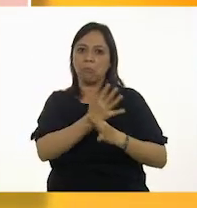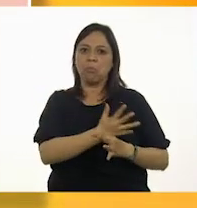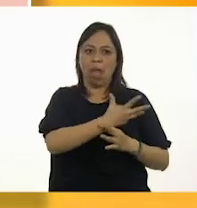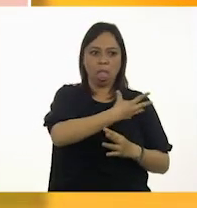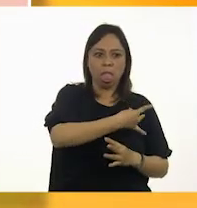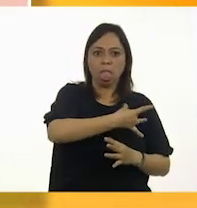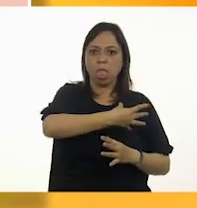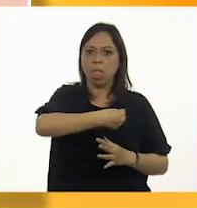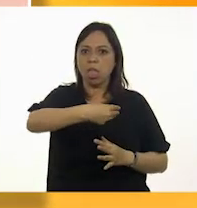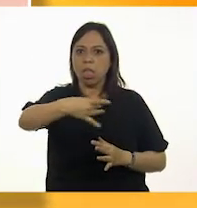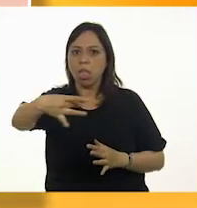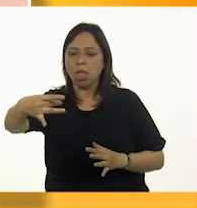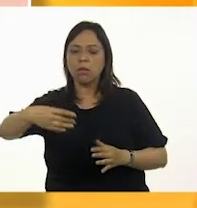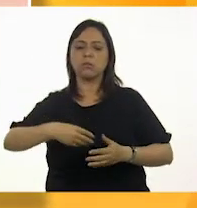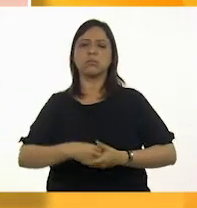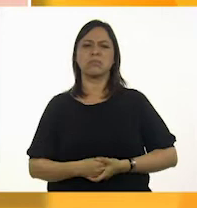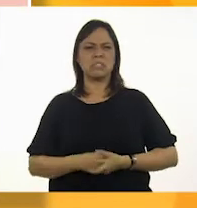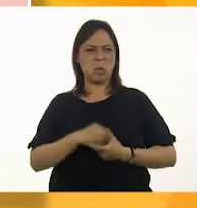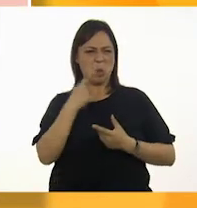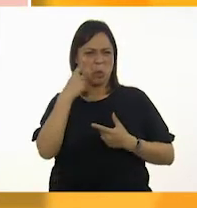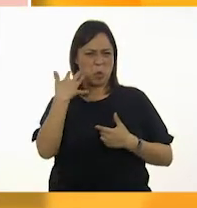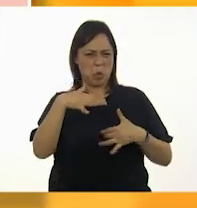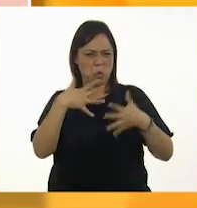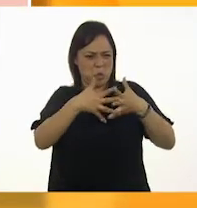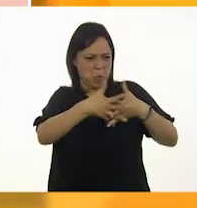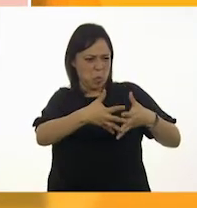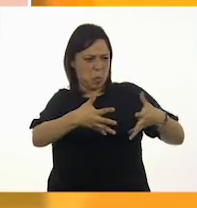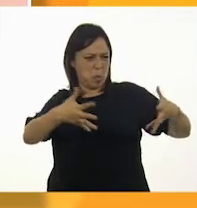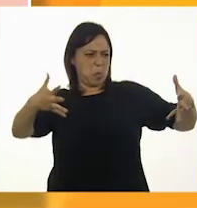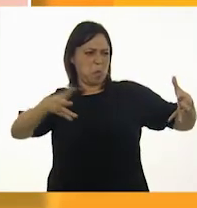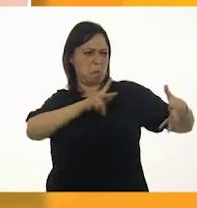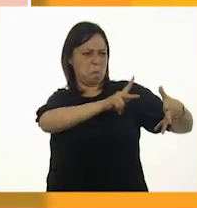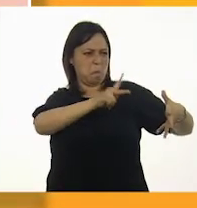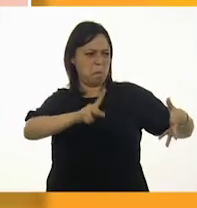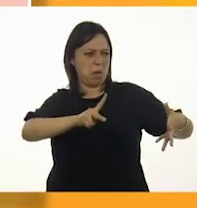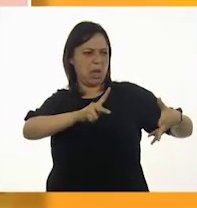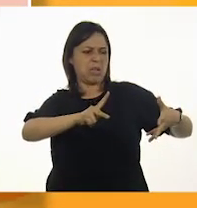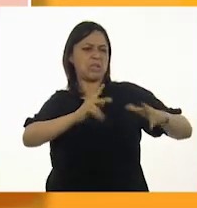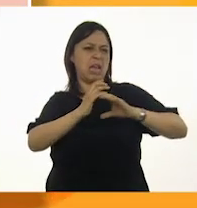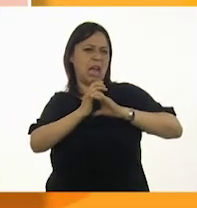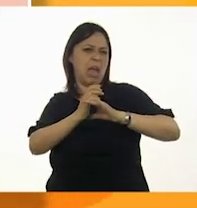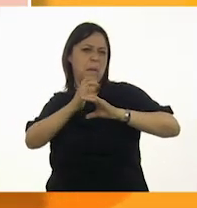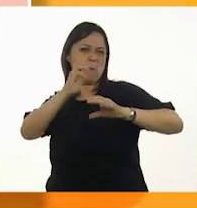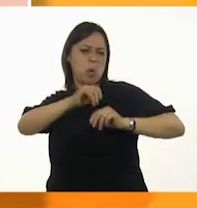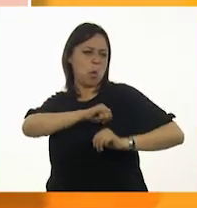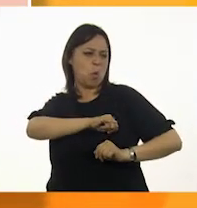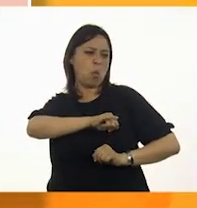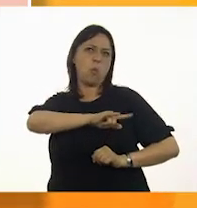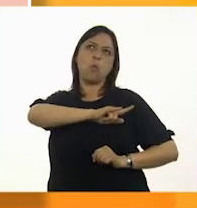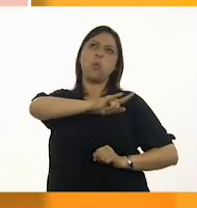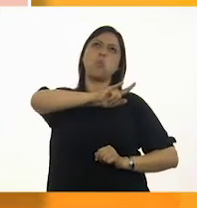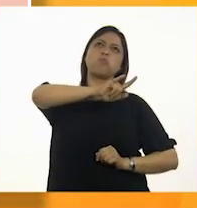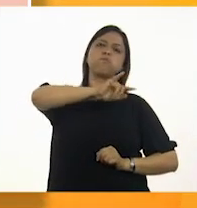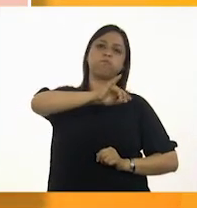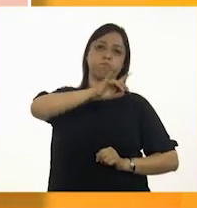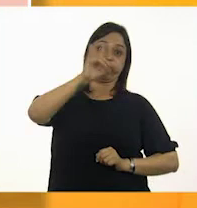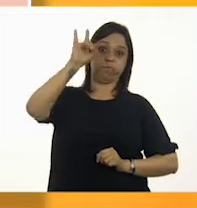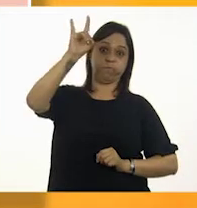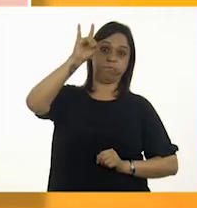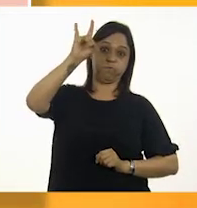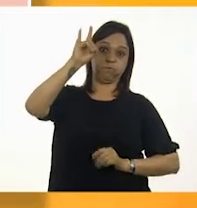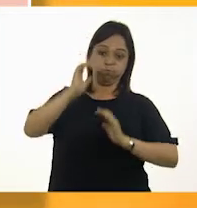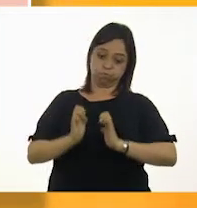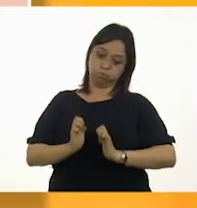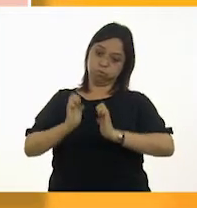el bosque. Es ancho como un camión, alto como un ascacielos, y sus dientes son grandes y